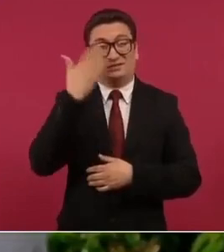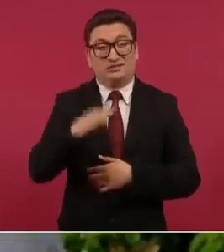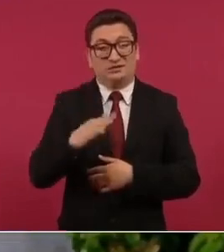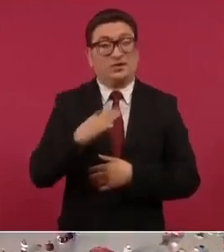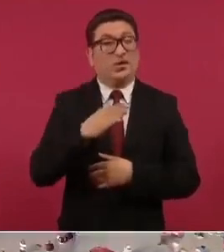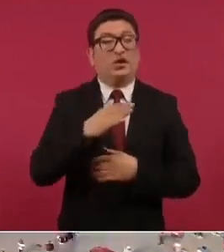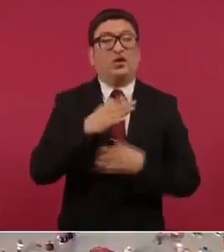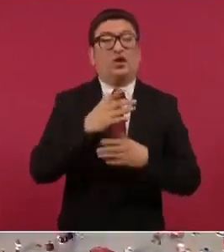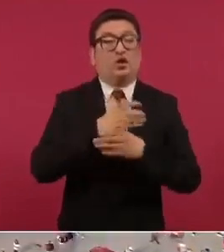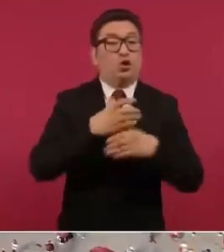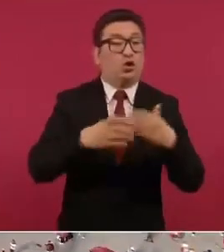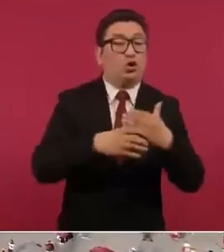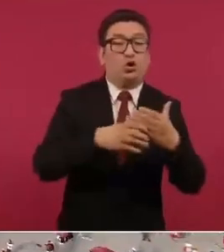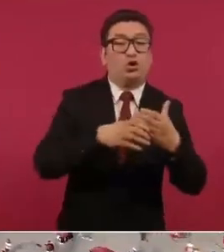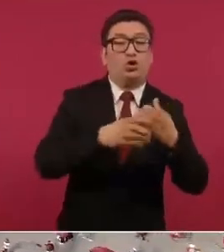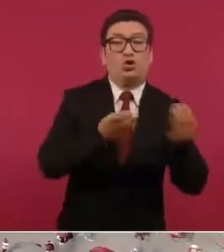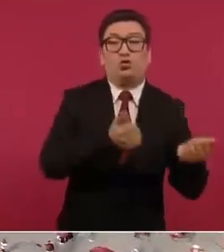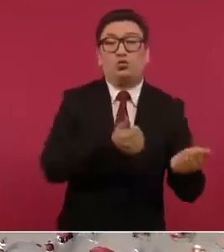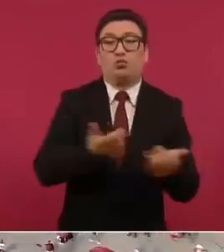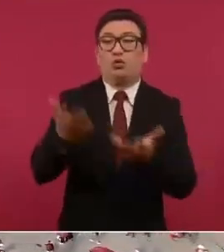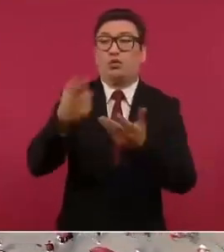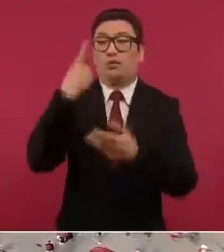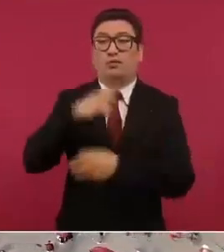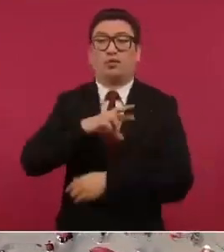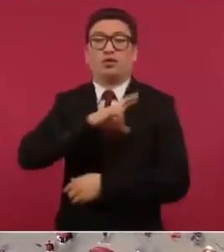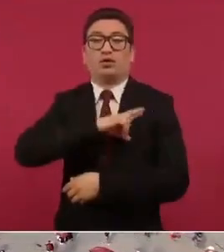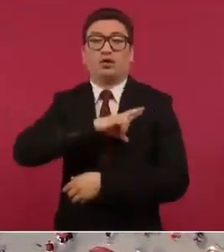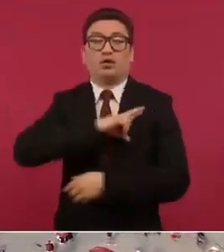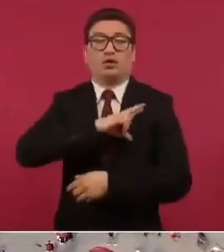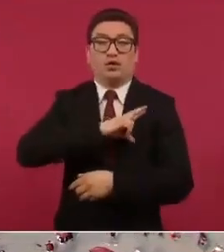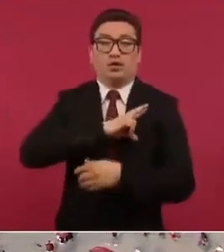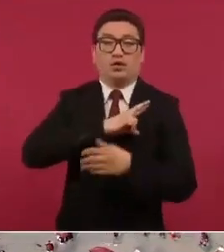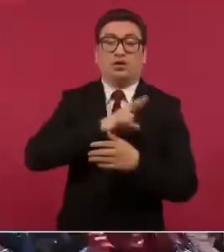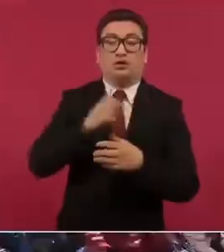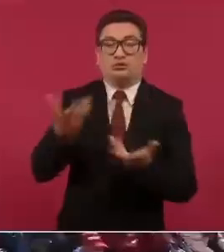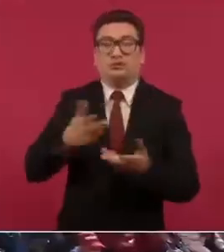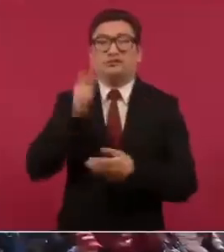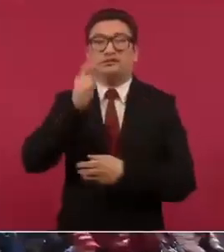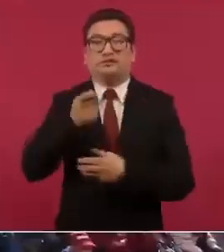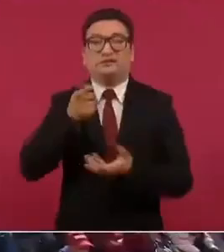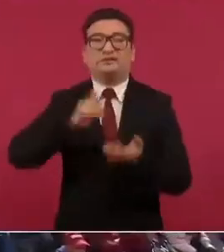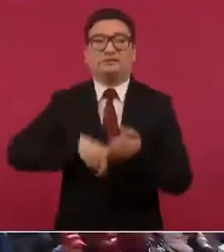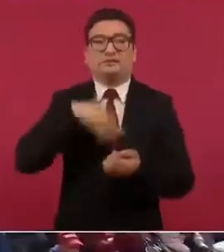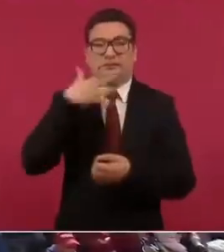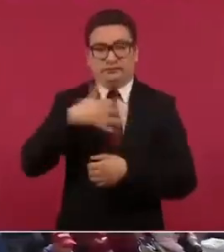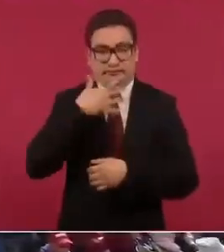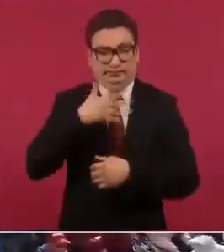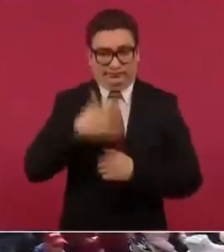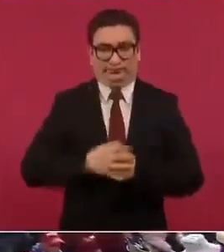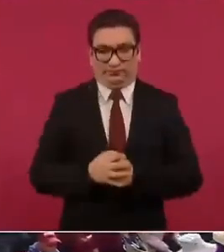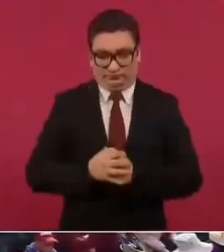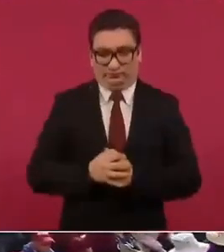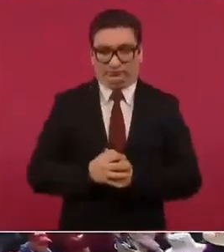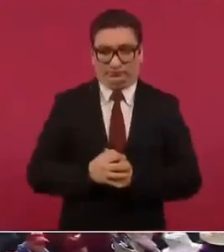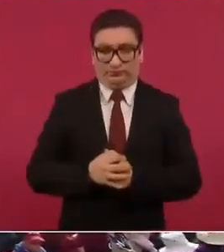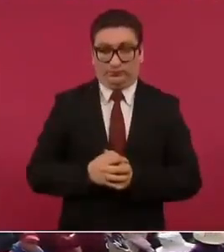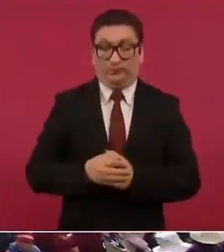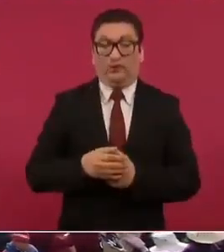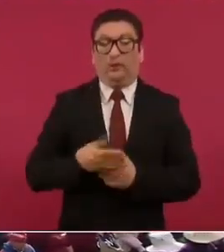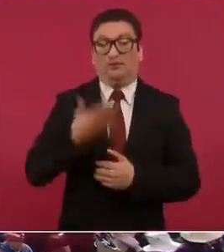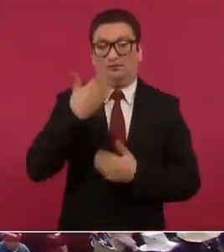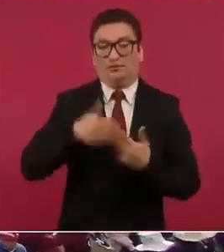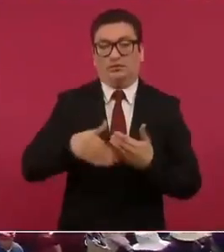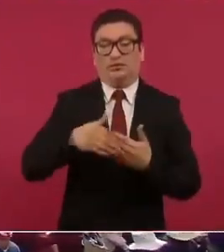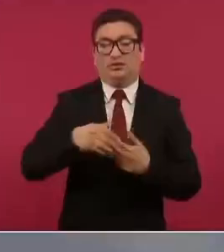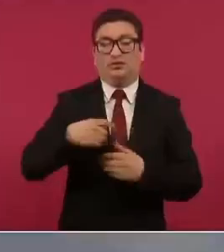sinónimo de corrupción al término de este sexenio la Comisión